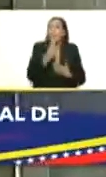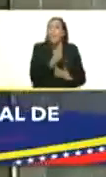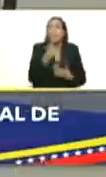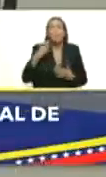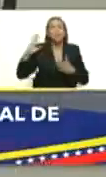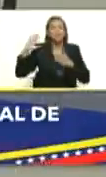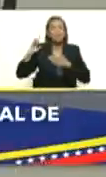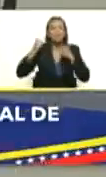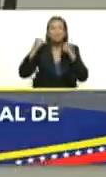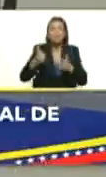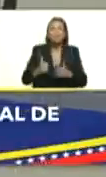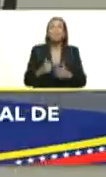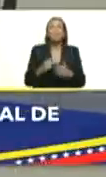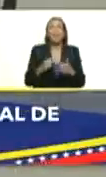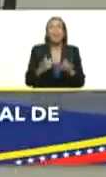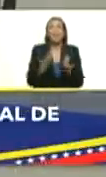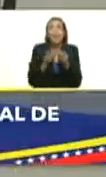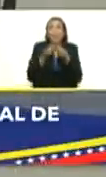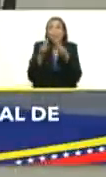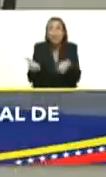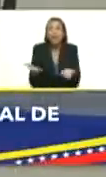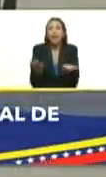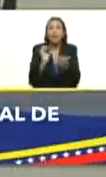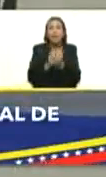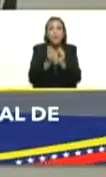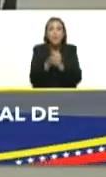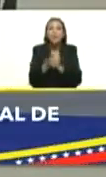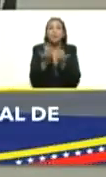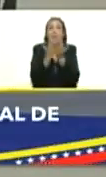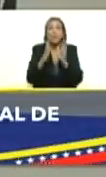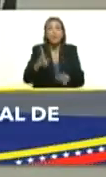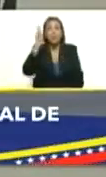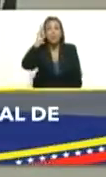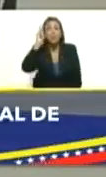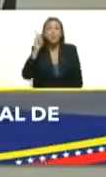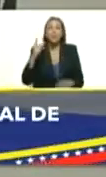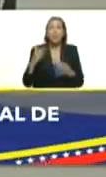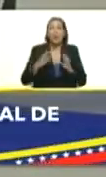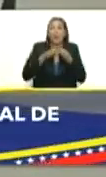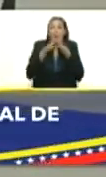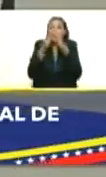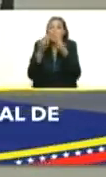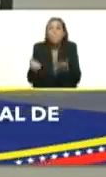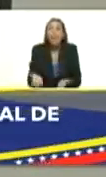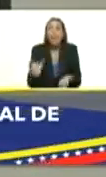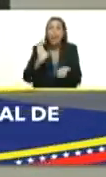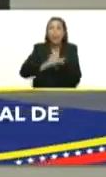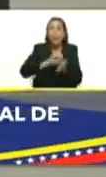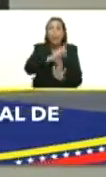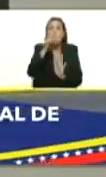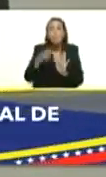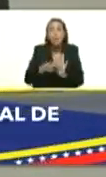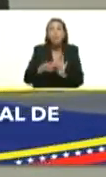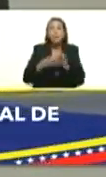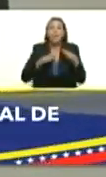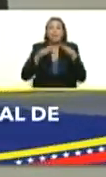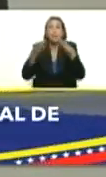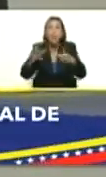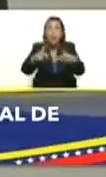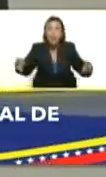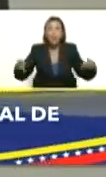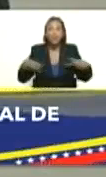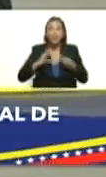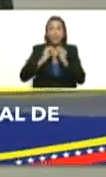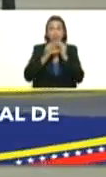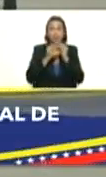poderle cumplir a nuestros estudiantes a los deportistas a los profesores poder cumplir a la ciudad con la entrega de estas piscinas